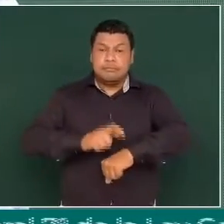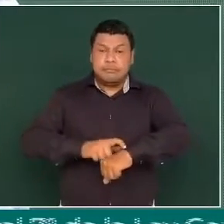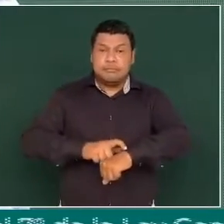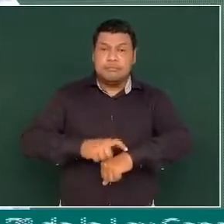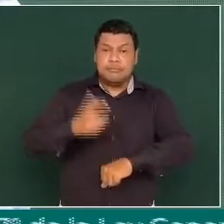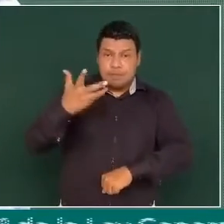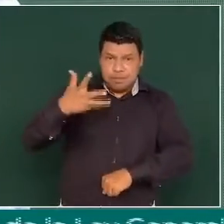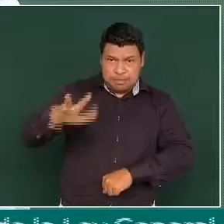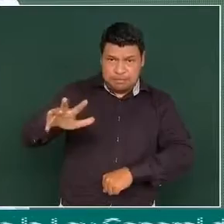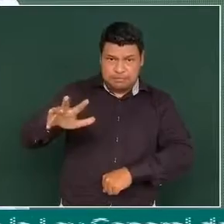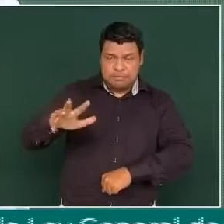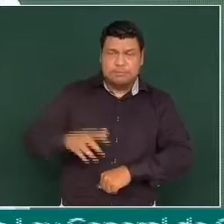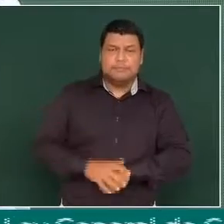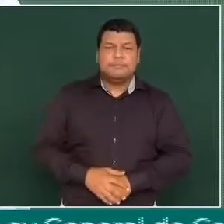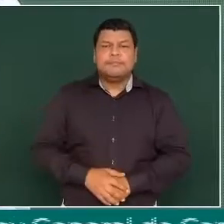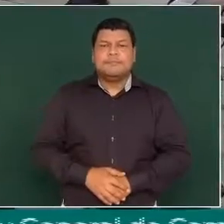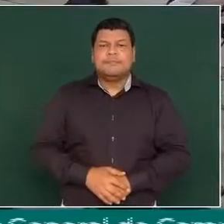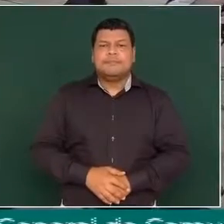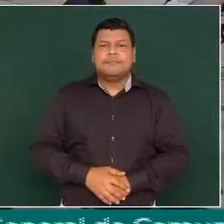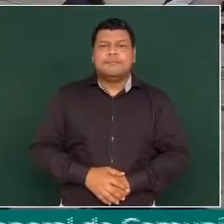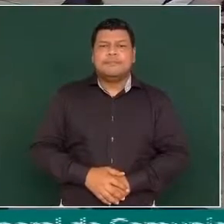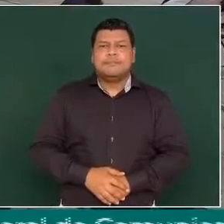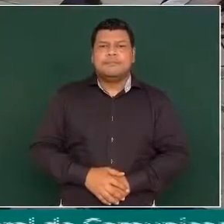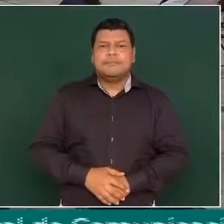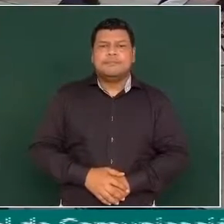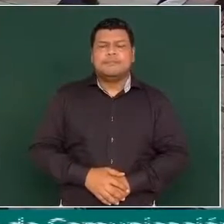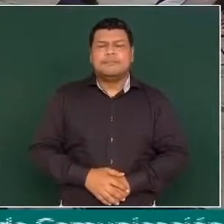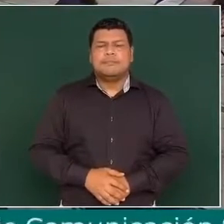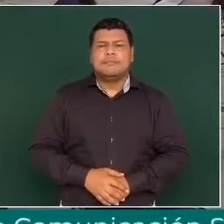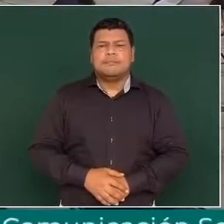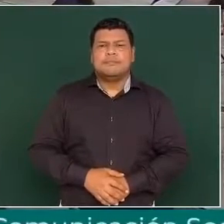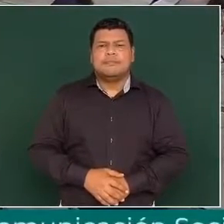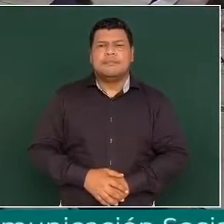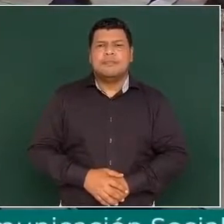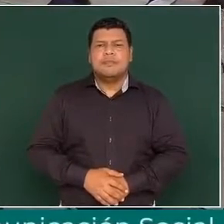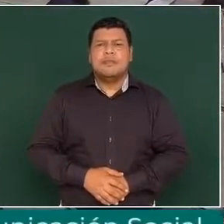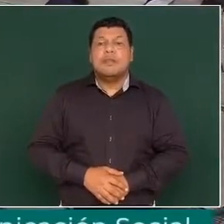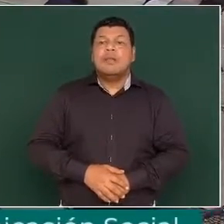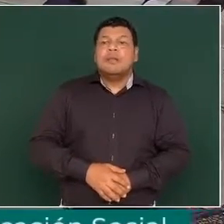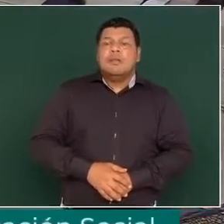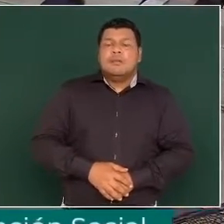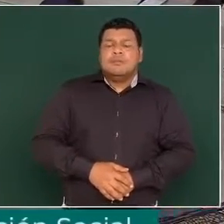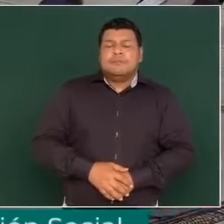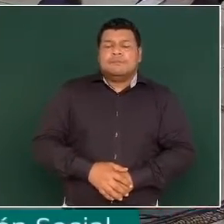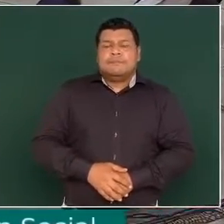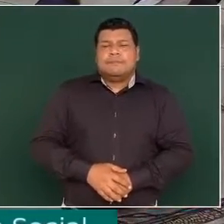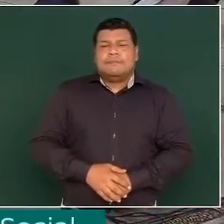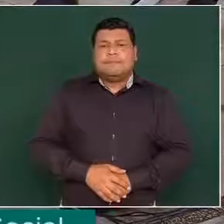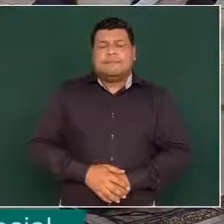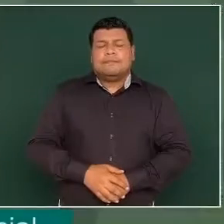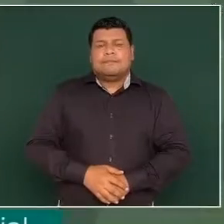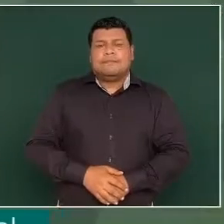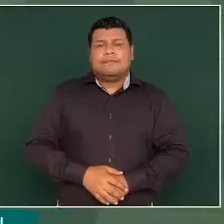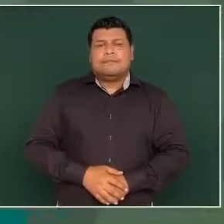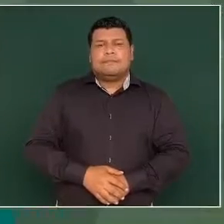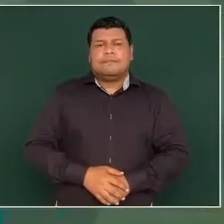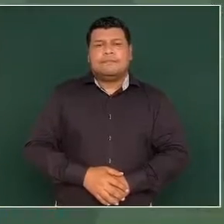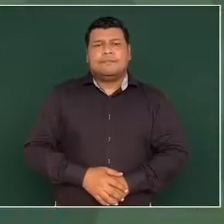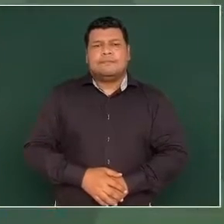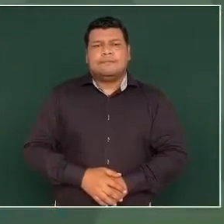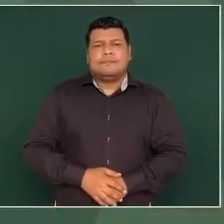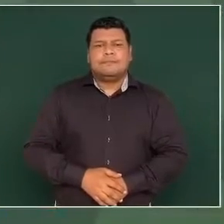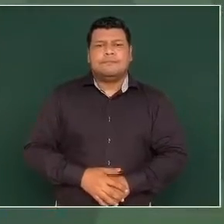la mañana estemos atentos en